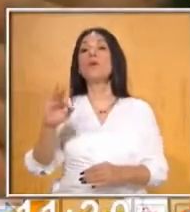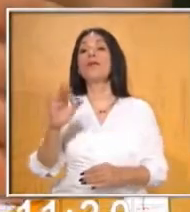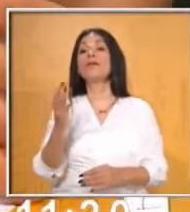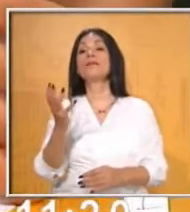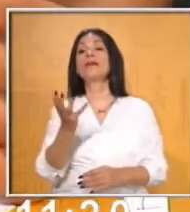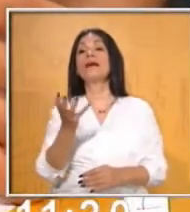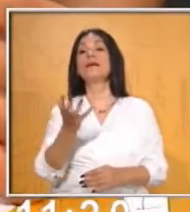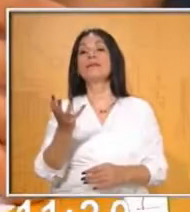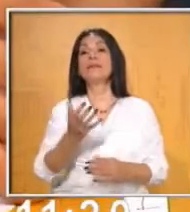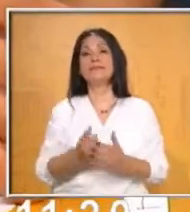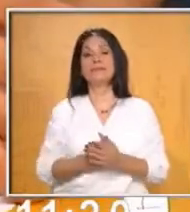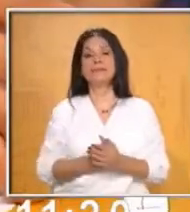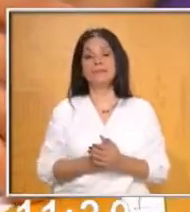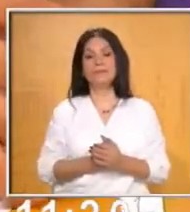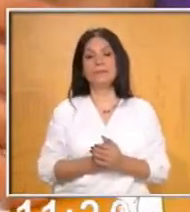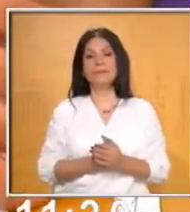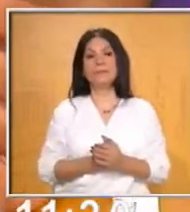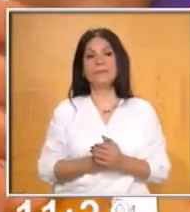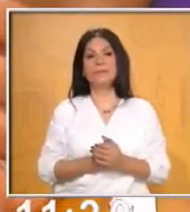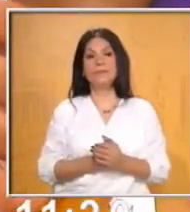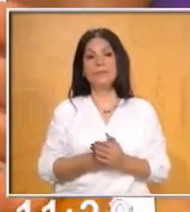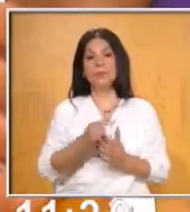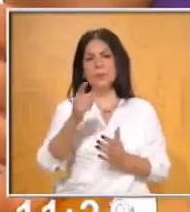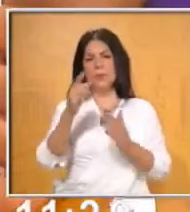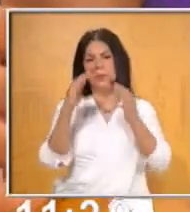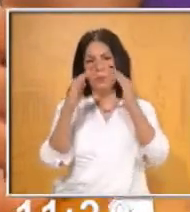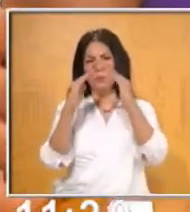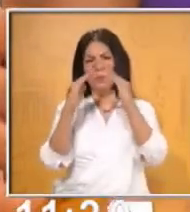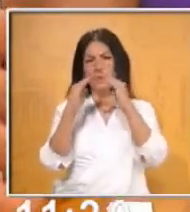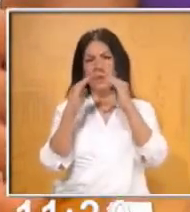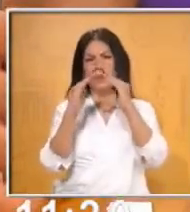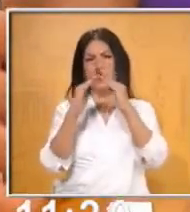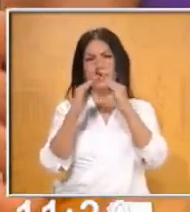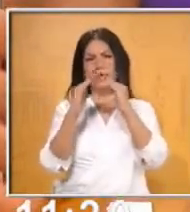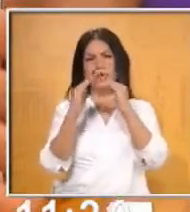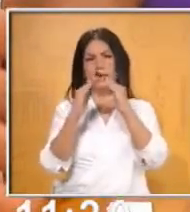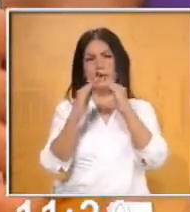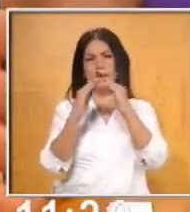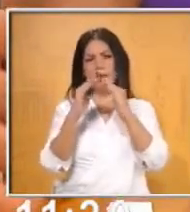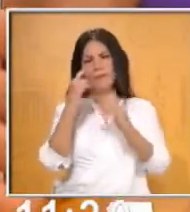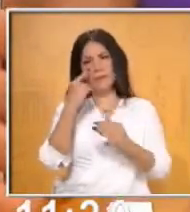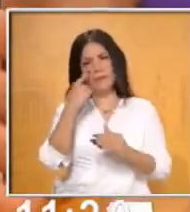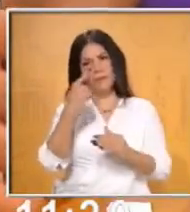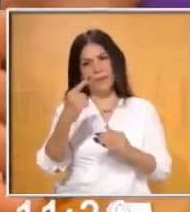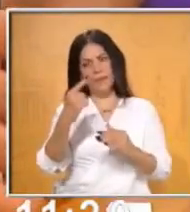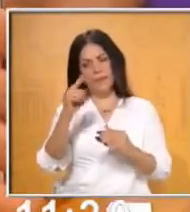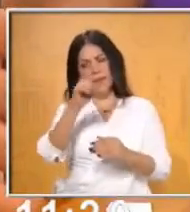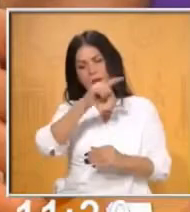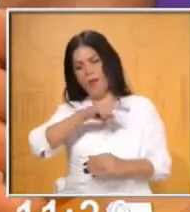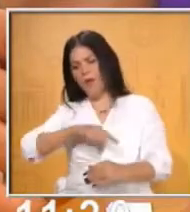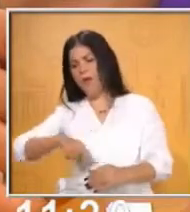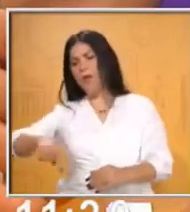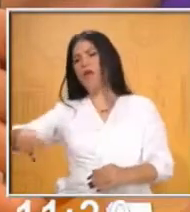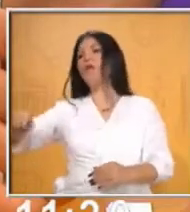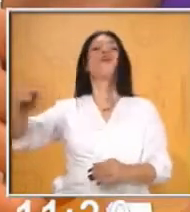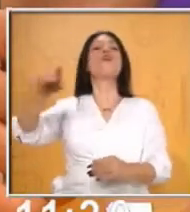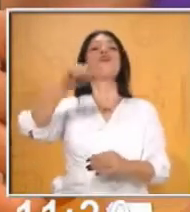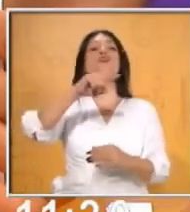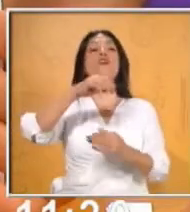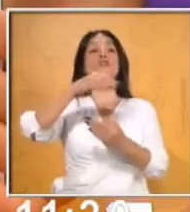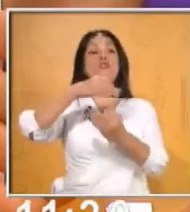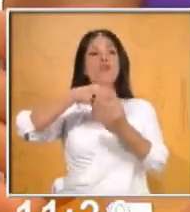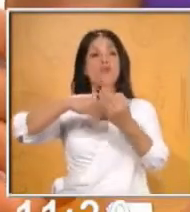Fíjate bien, en casita tú tienes esta imagen. Esto es el entero. Sin tomar en cuenta las divisiones,